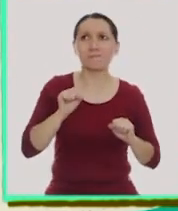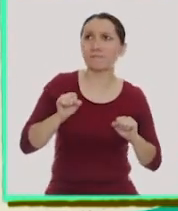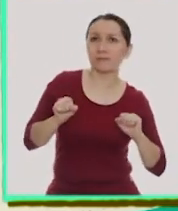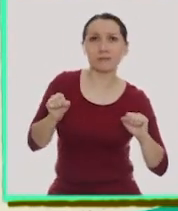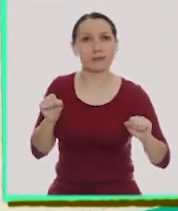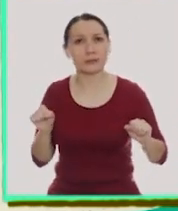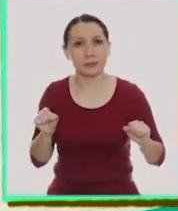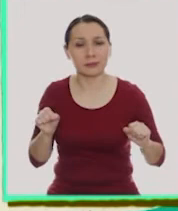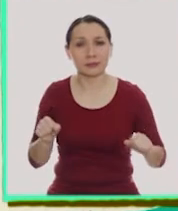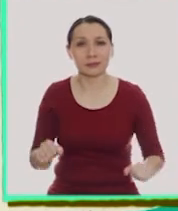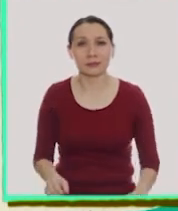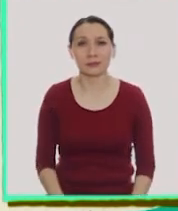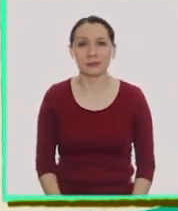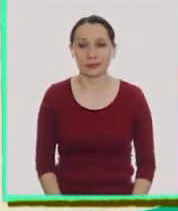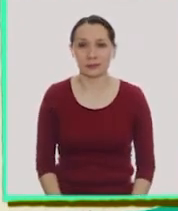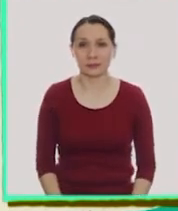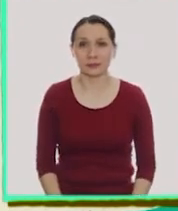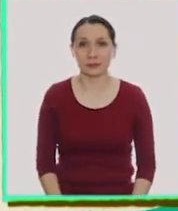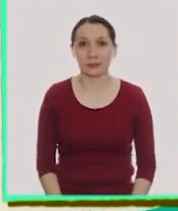salió.